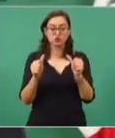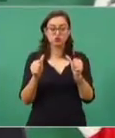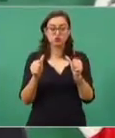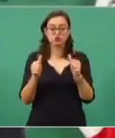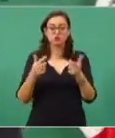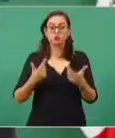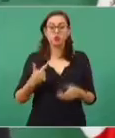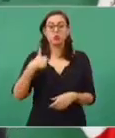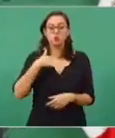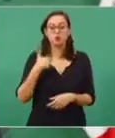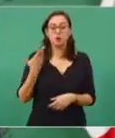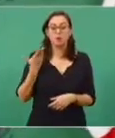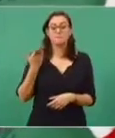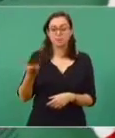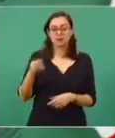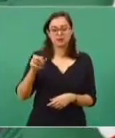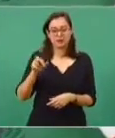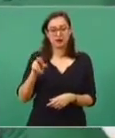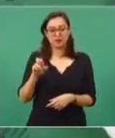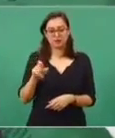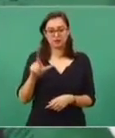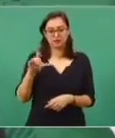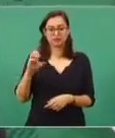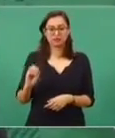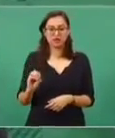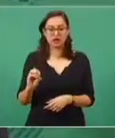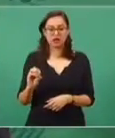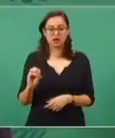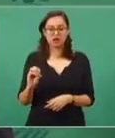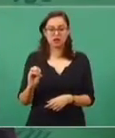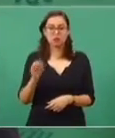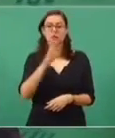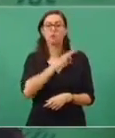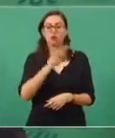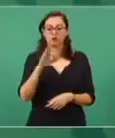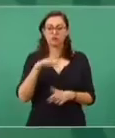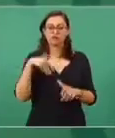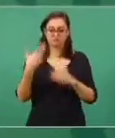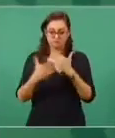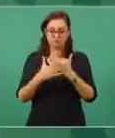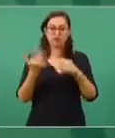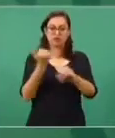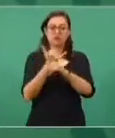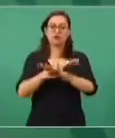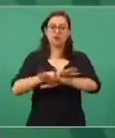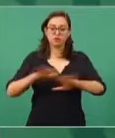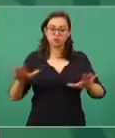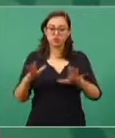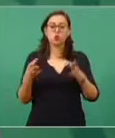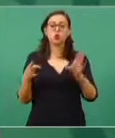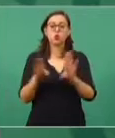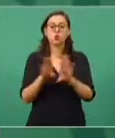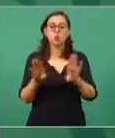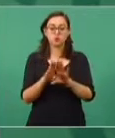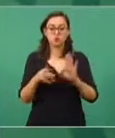Yo le voy a pedir a Marcelo que informe sobre lo que se está haciendo